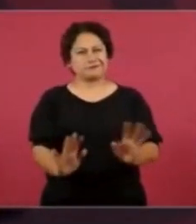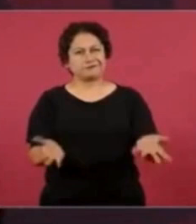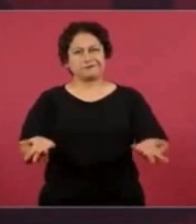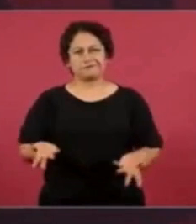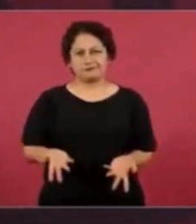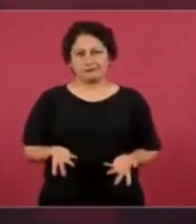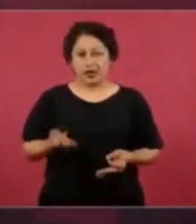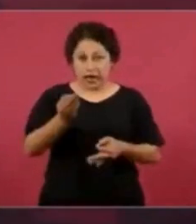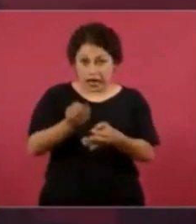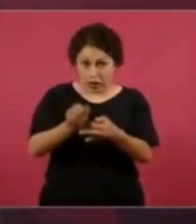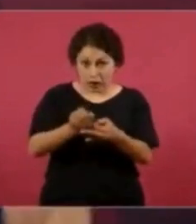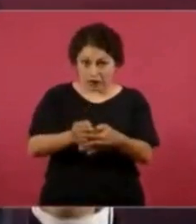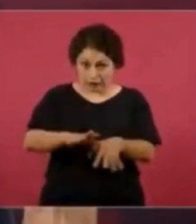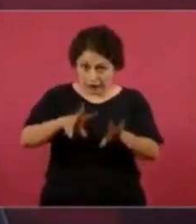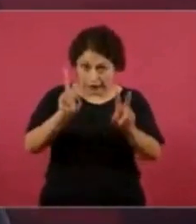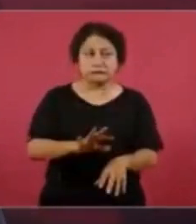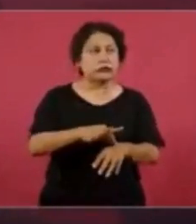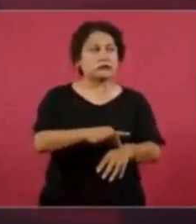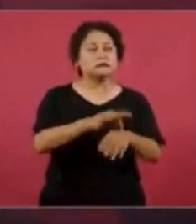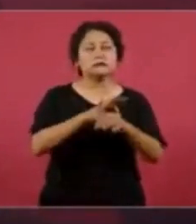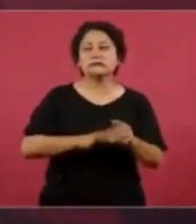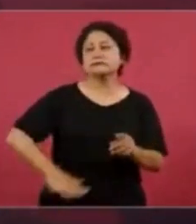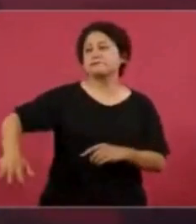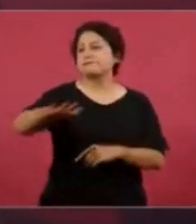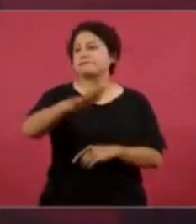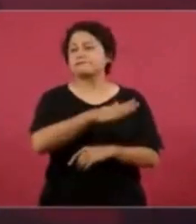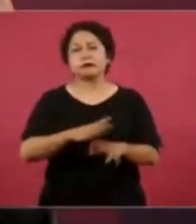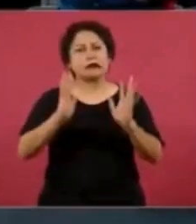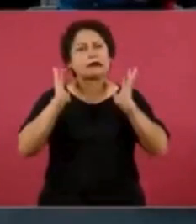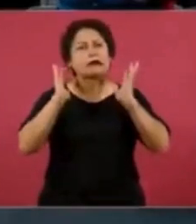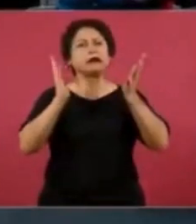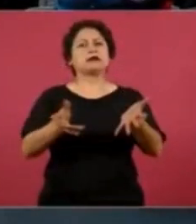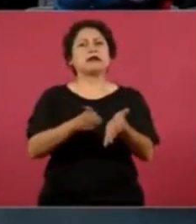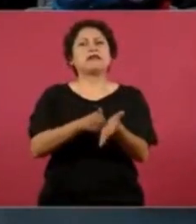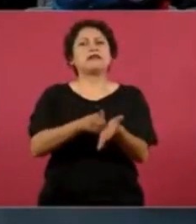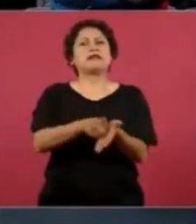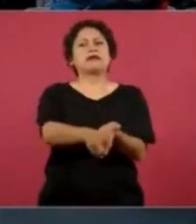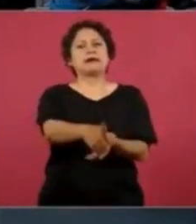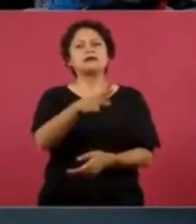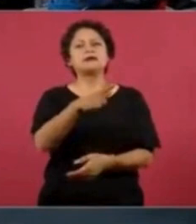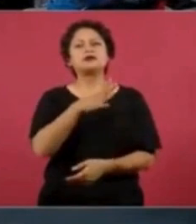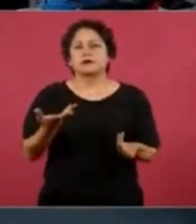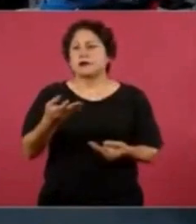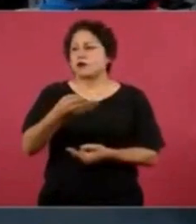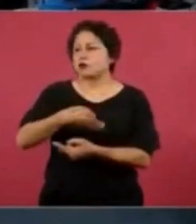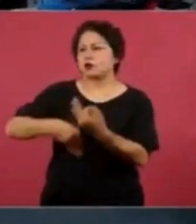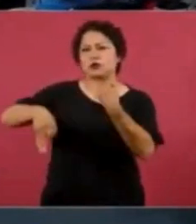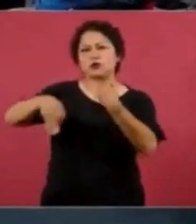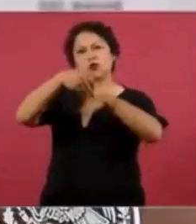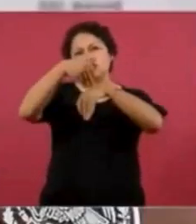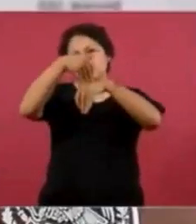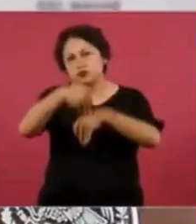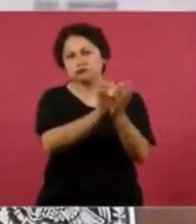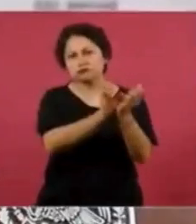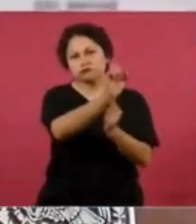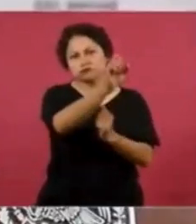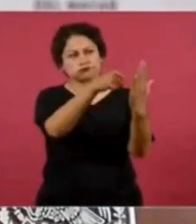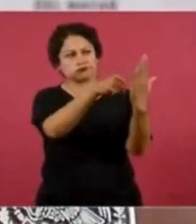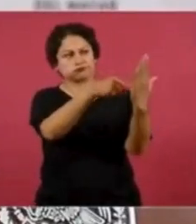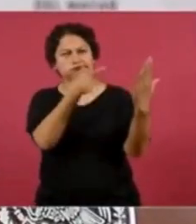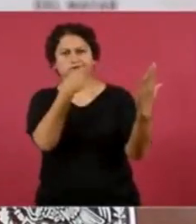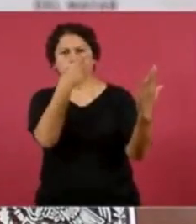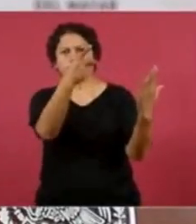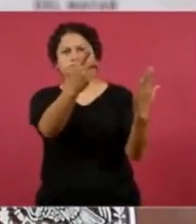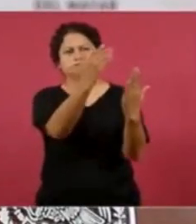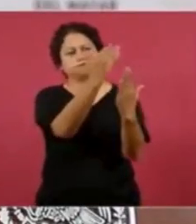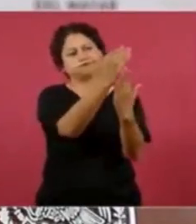propiedad de Ricardo Salinas Pliego. Este caso ha generado polémica, ya que, según el mandatario, existen intereses